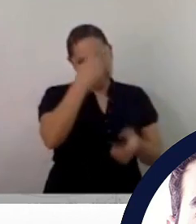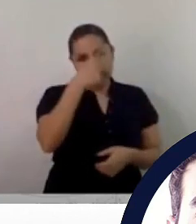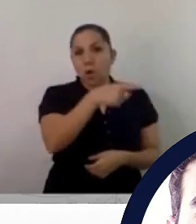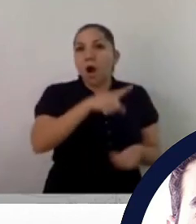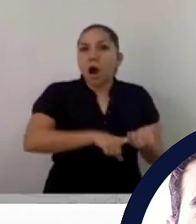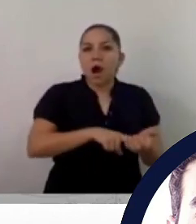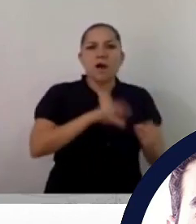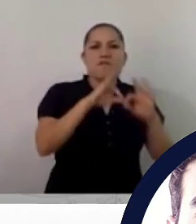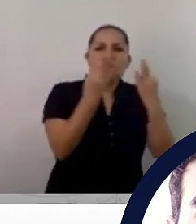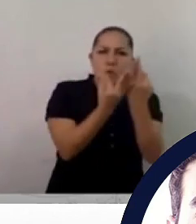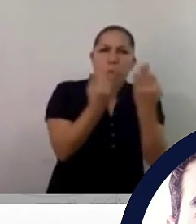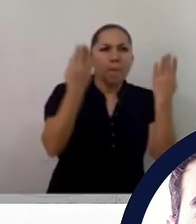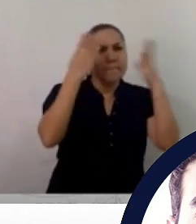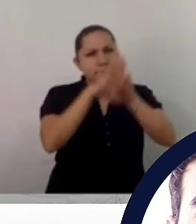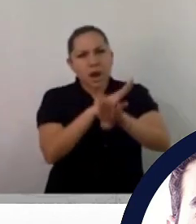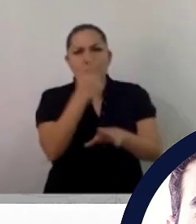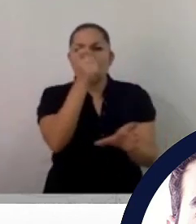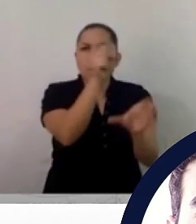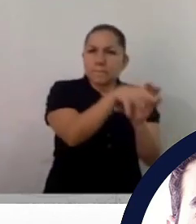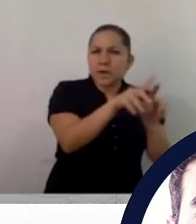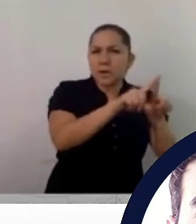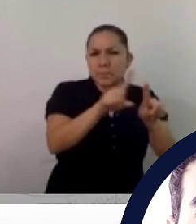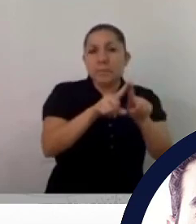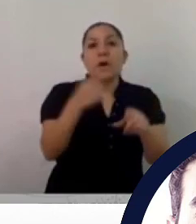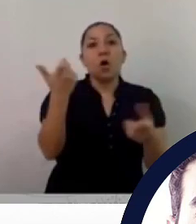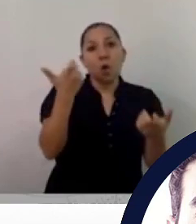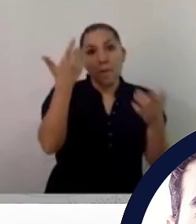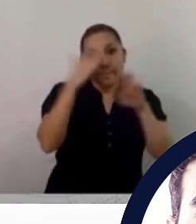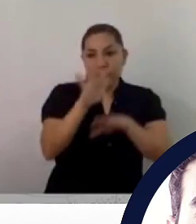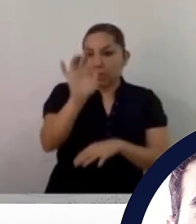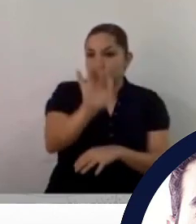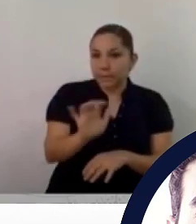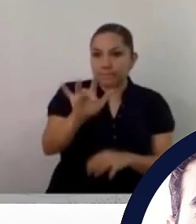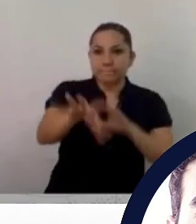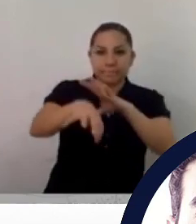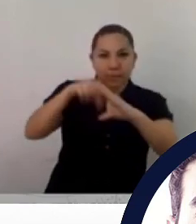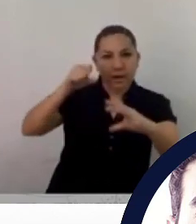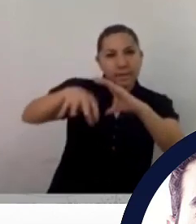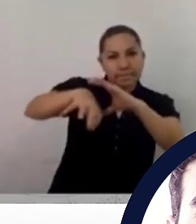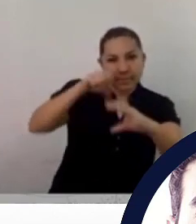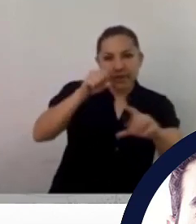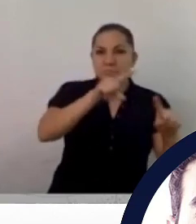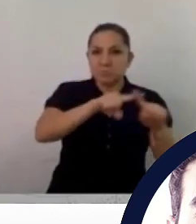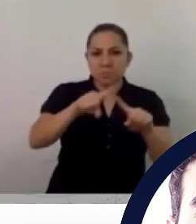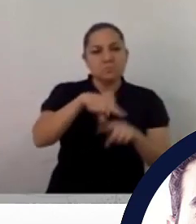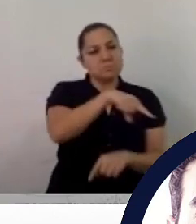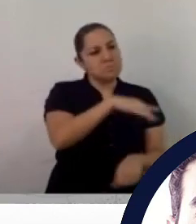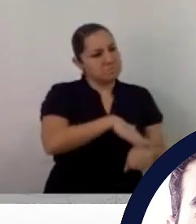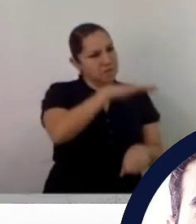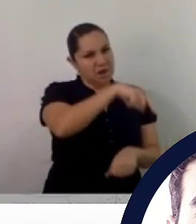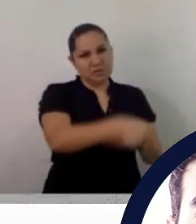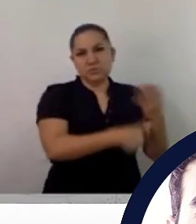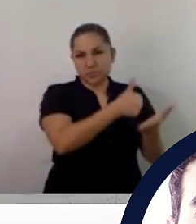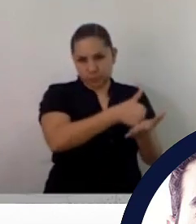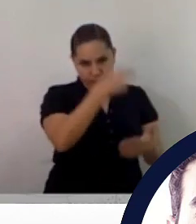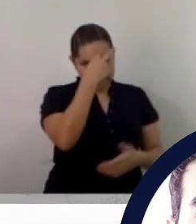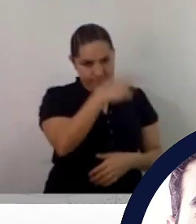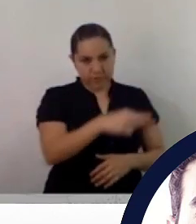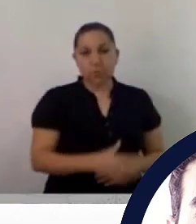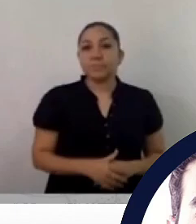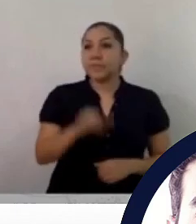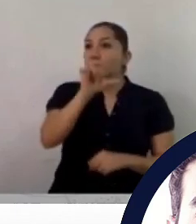En el 32. Ese es un dato desgarrador, en verdad. En base a fuentes oficiales, a lo mejor la última fue